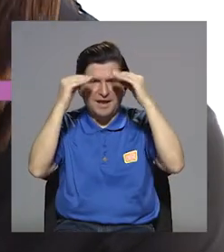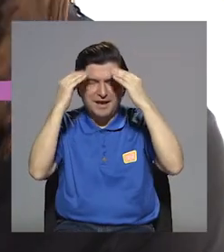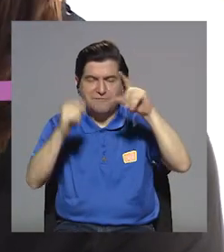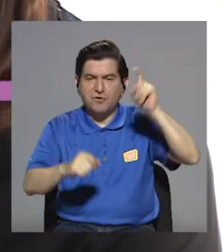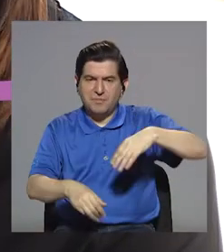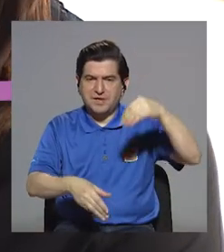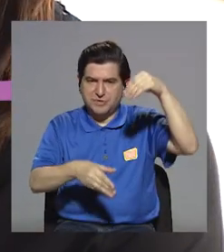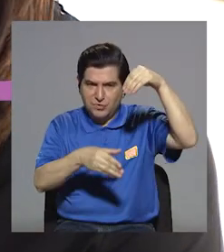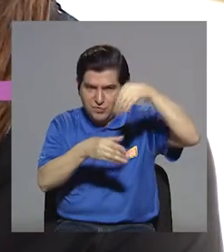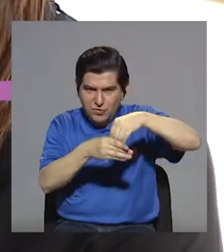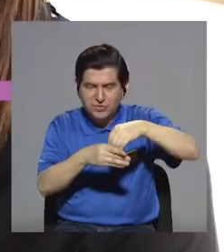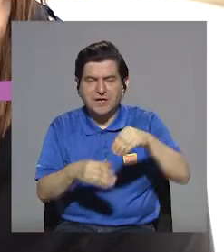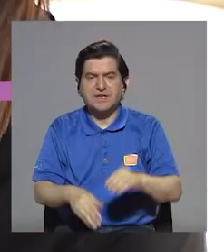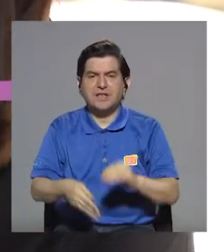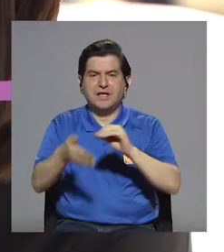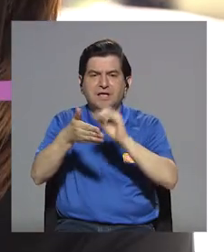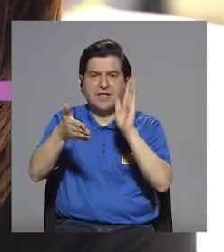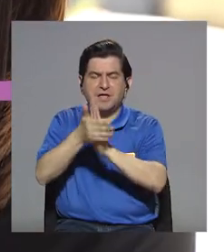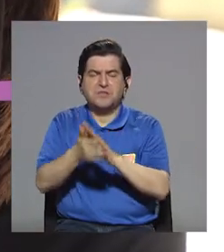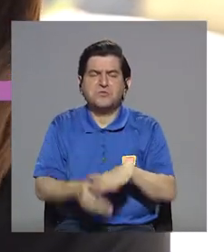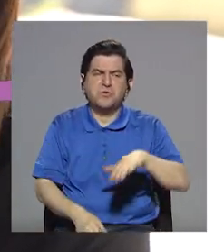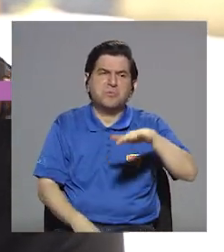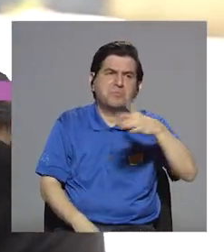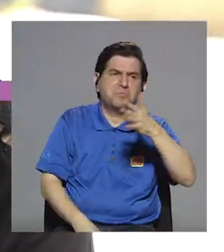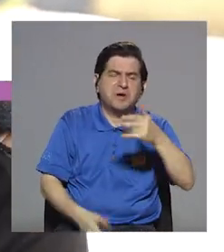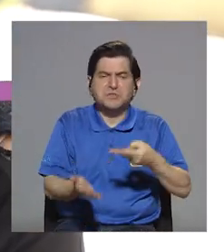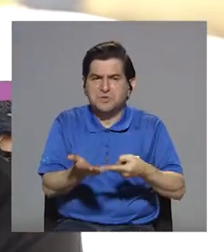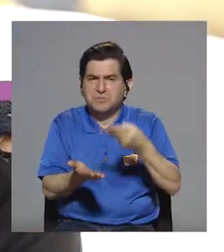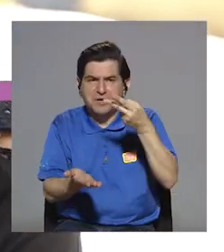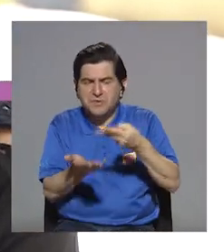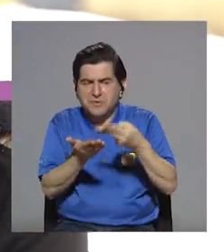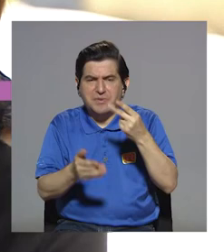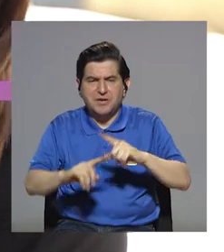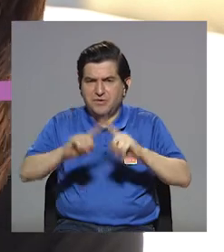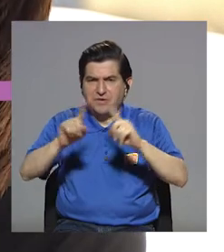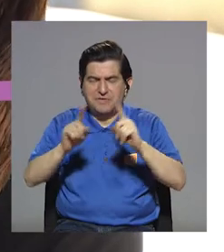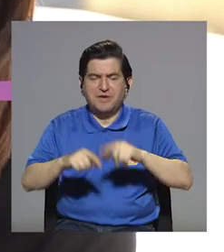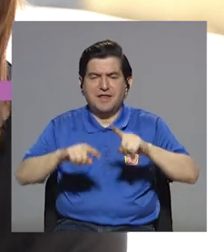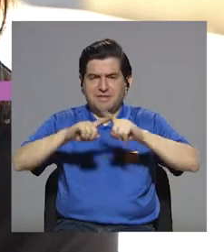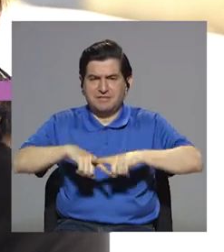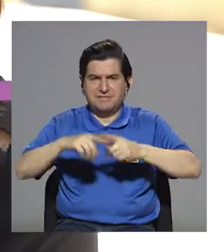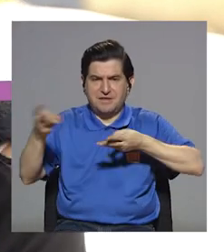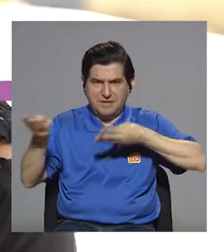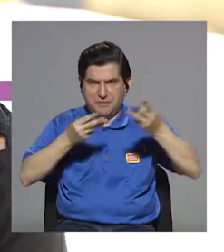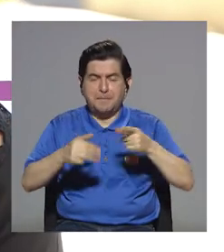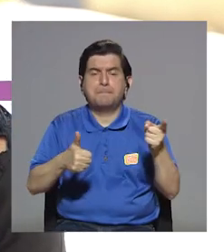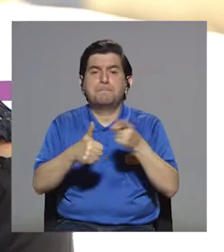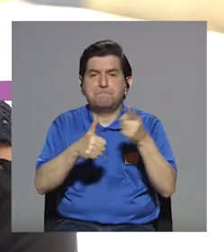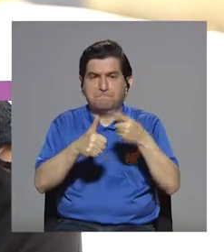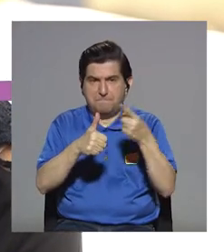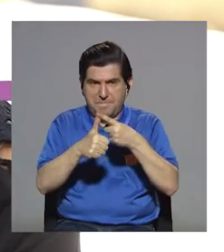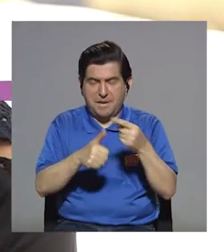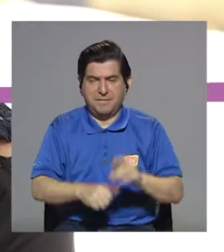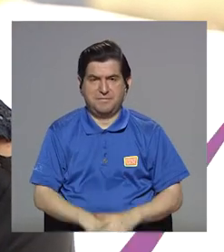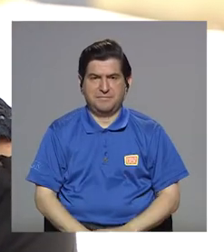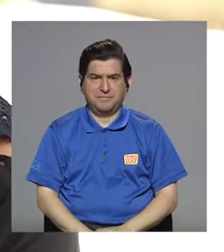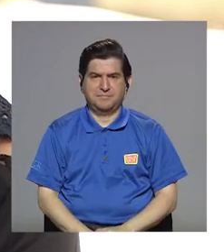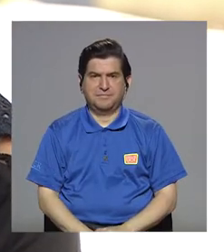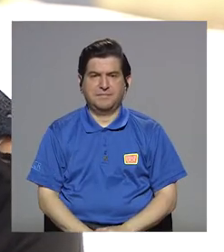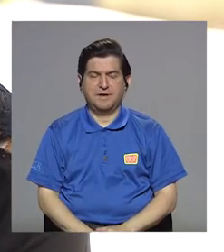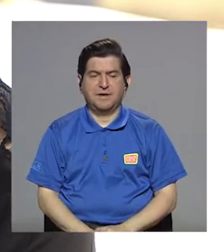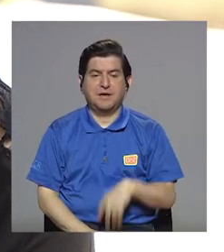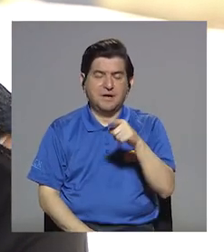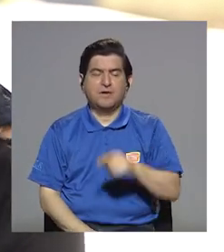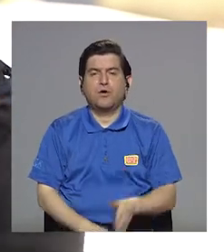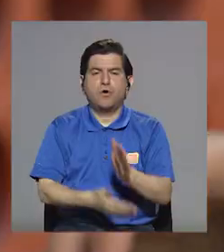información que debería llevar una etiqueta. Puede ser que haya más o menos valores, ¿verdad? Dependiendo del mercado, ¿verdad? Pero lo primero que tenemos que ver es, por ejemplo,